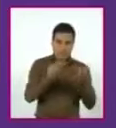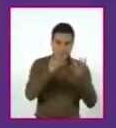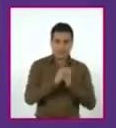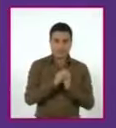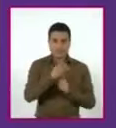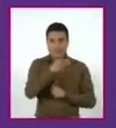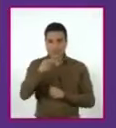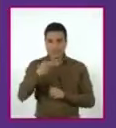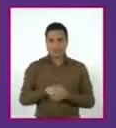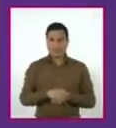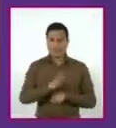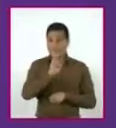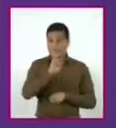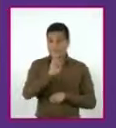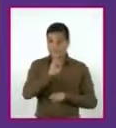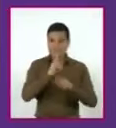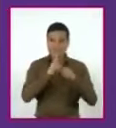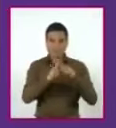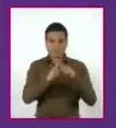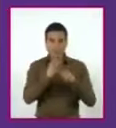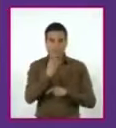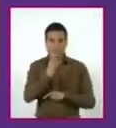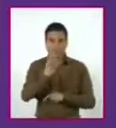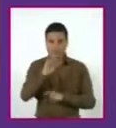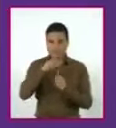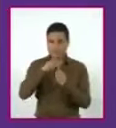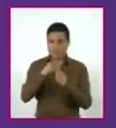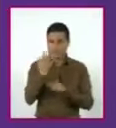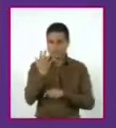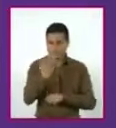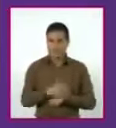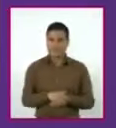a b por 2b más 50.